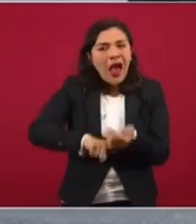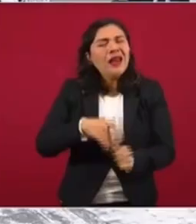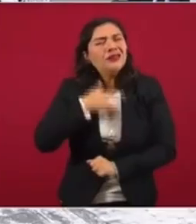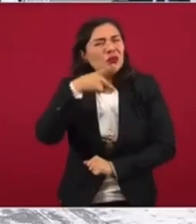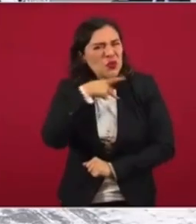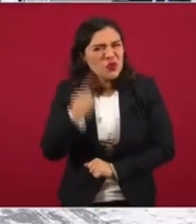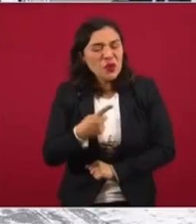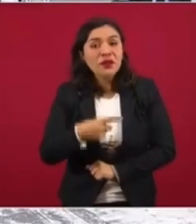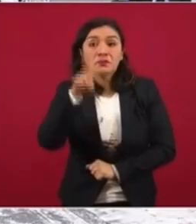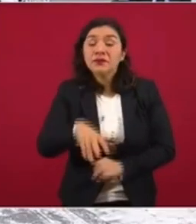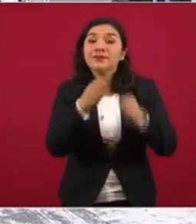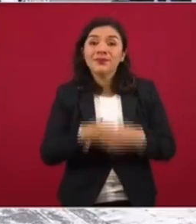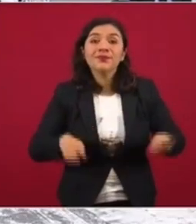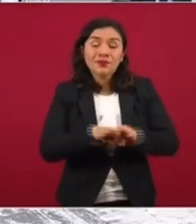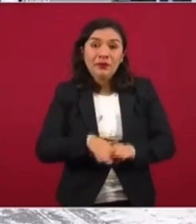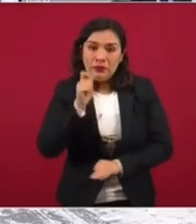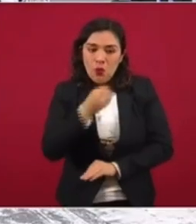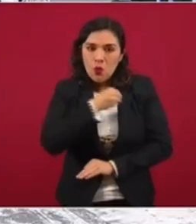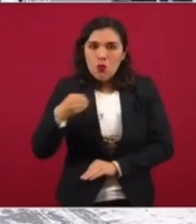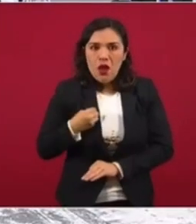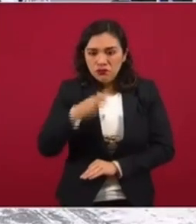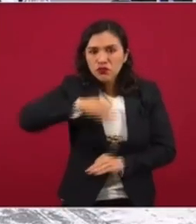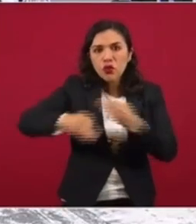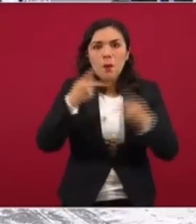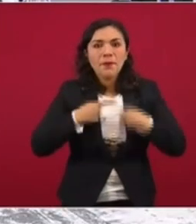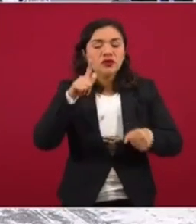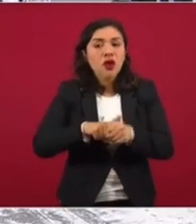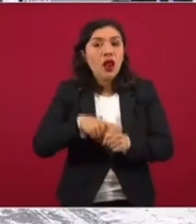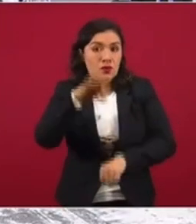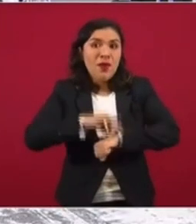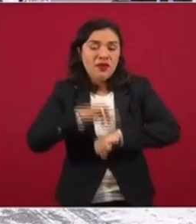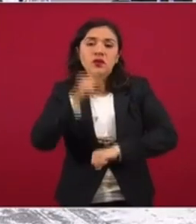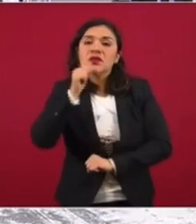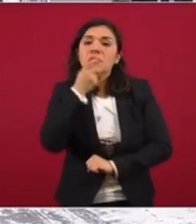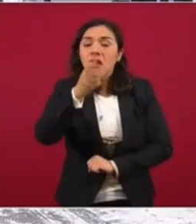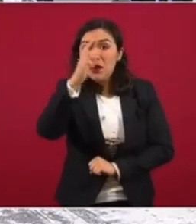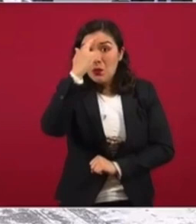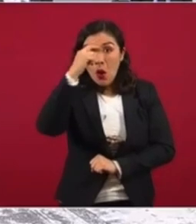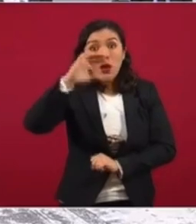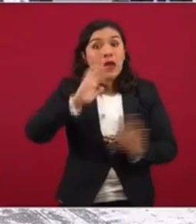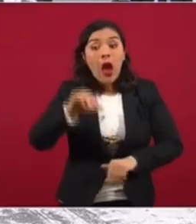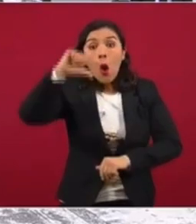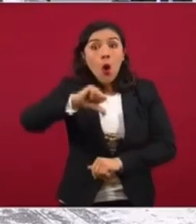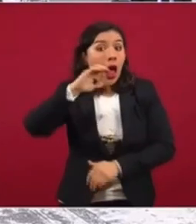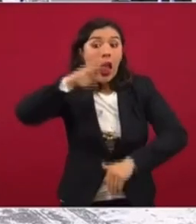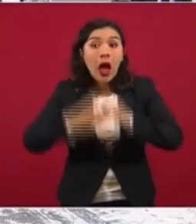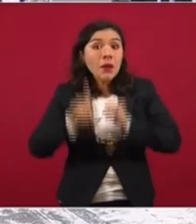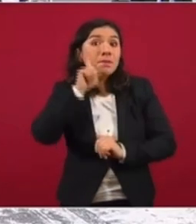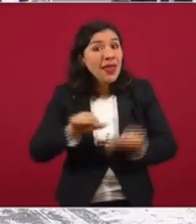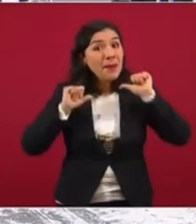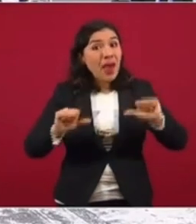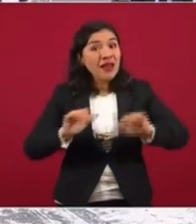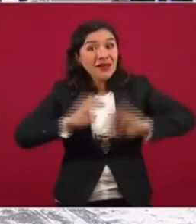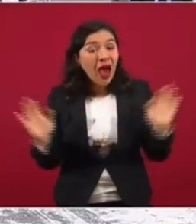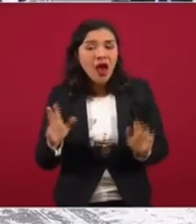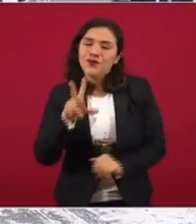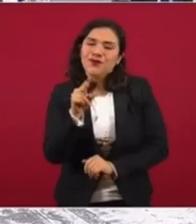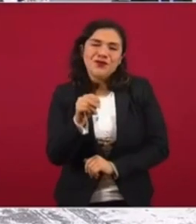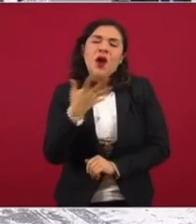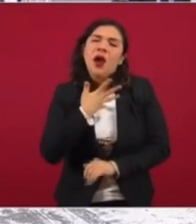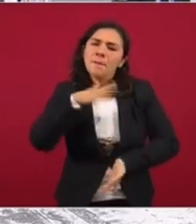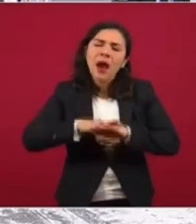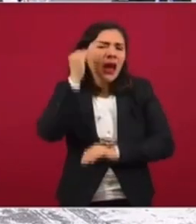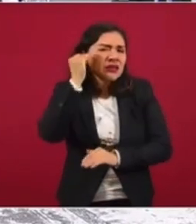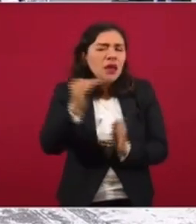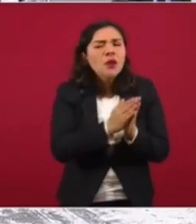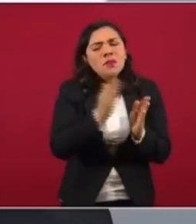Es importante y es nuestra obligación como personal médico siempre recordarlo, no acaba de un día para otro la epidemia. Llevaremos varios meses